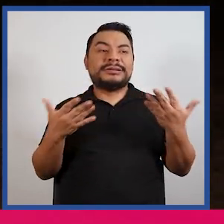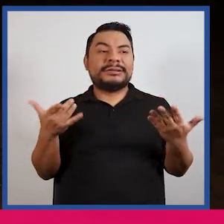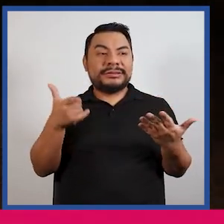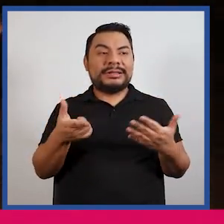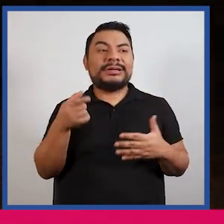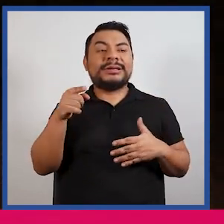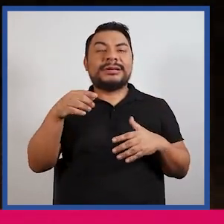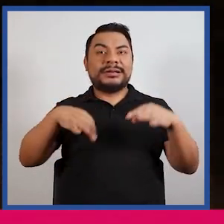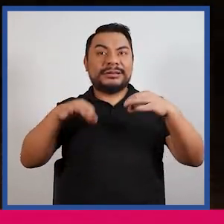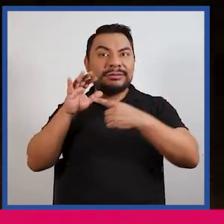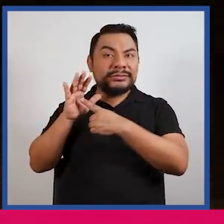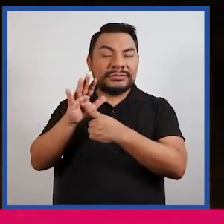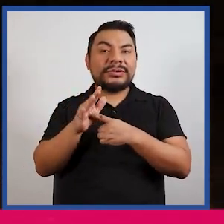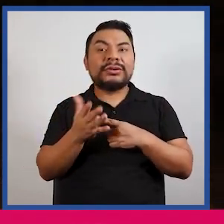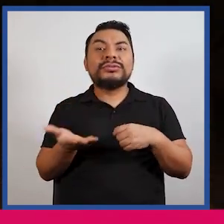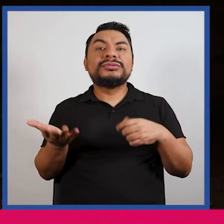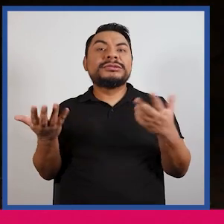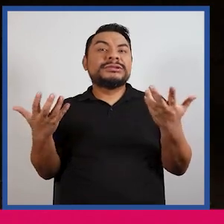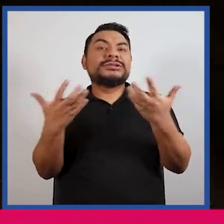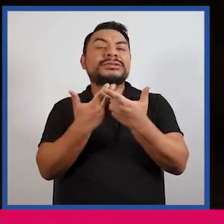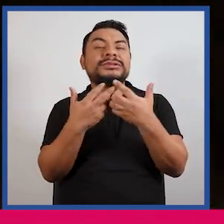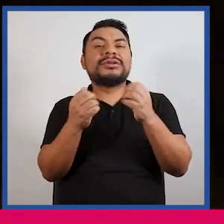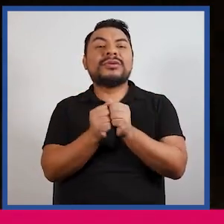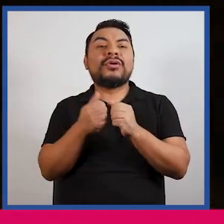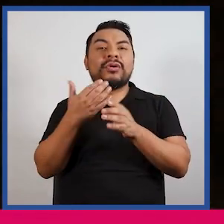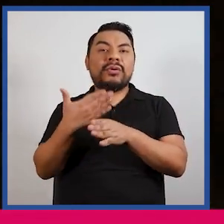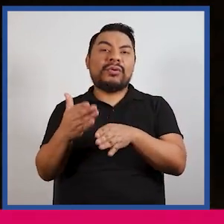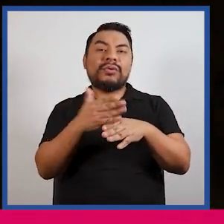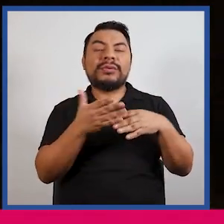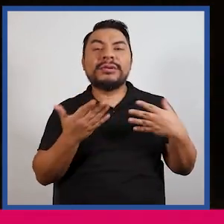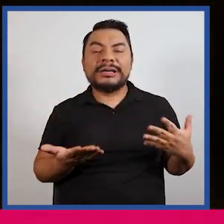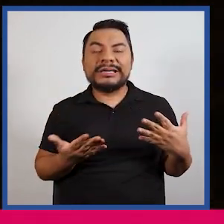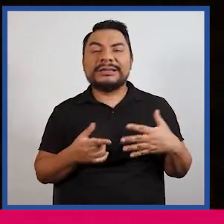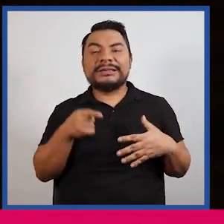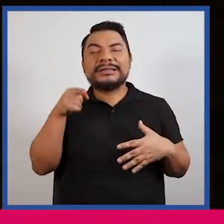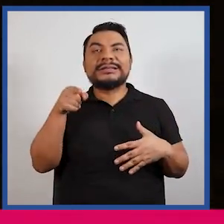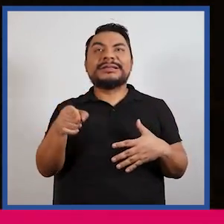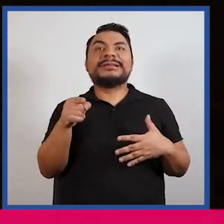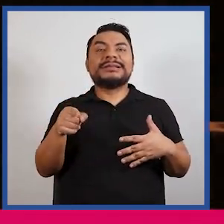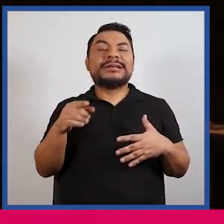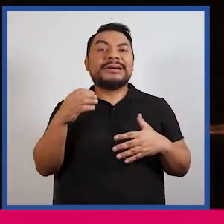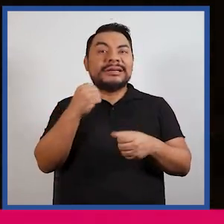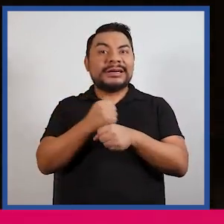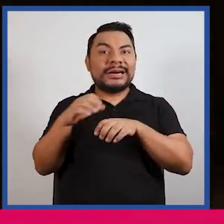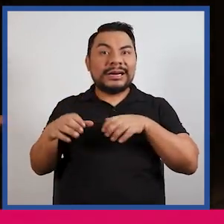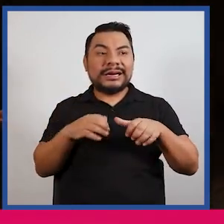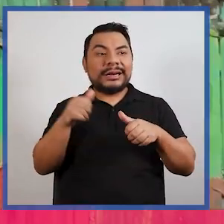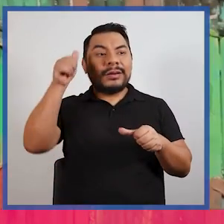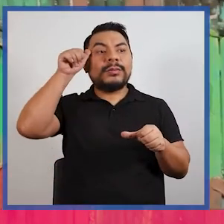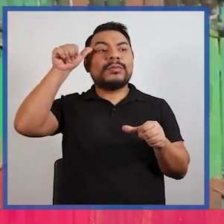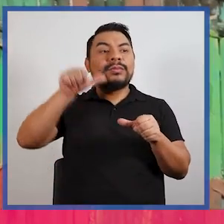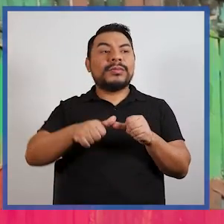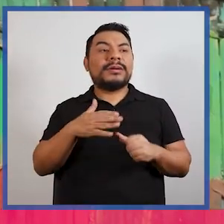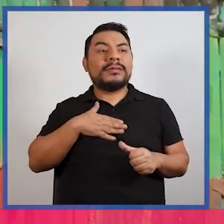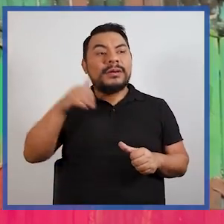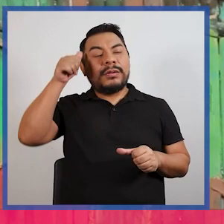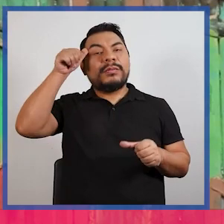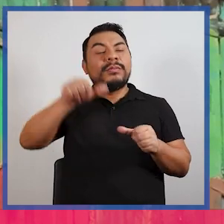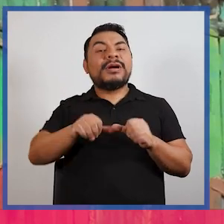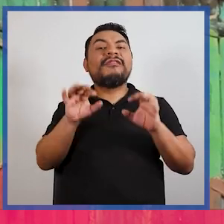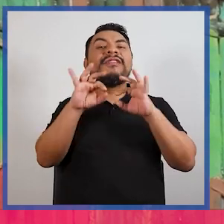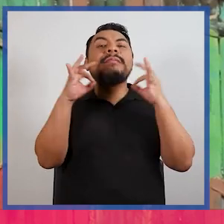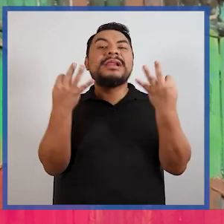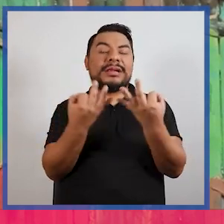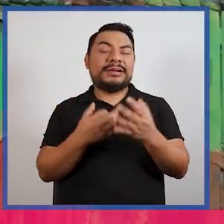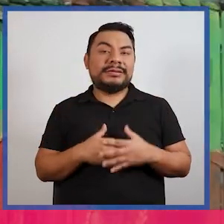Maguey, pero en relación, digamos, o partiendo del ejercicio de la memoria, de mi memoria